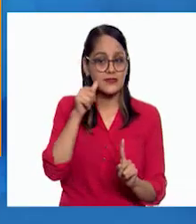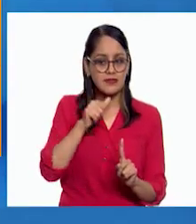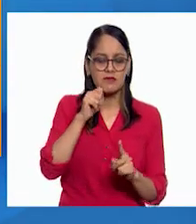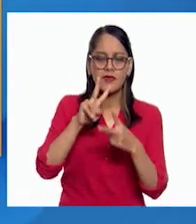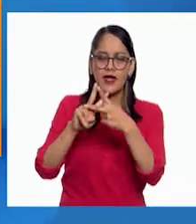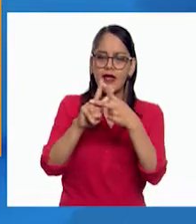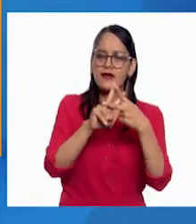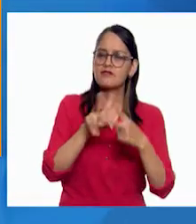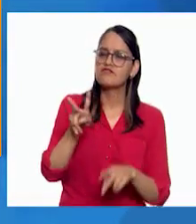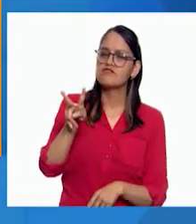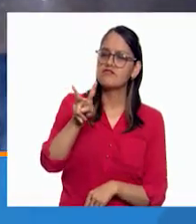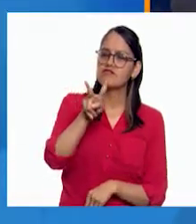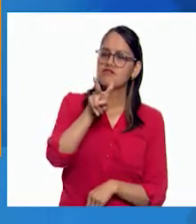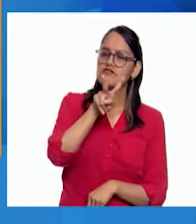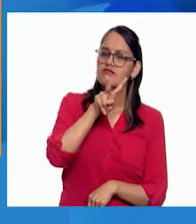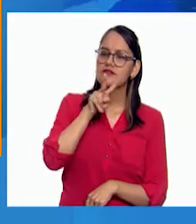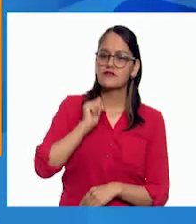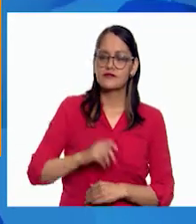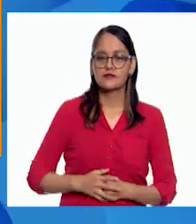estrellas.